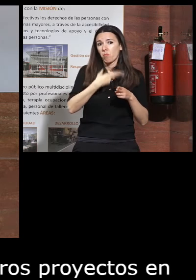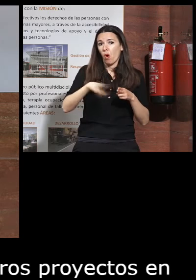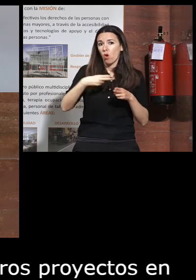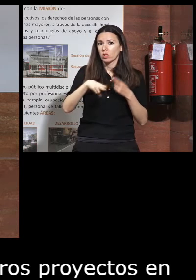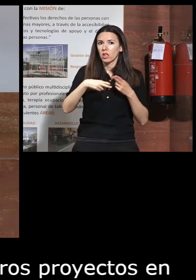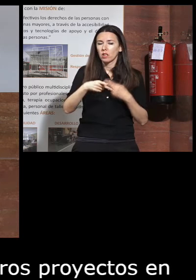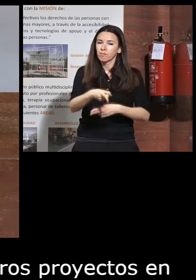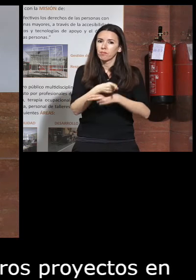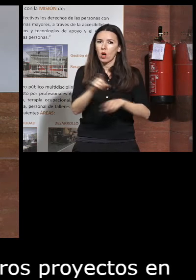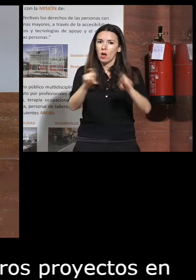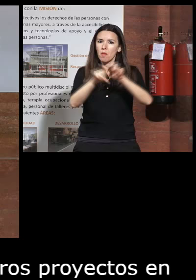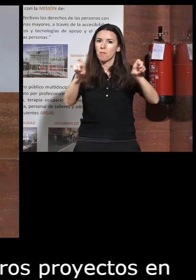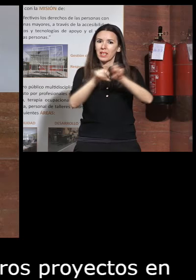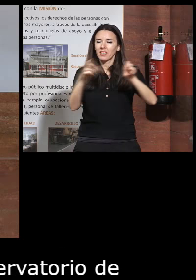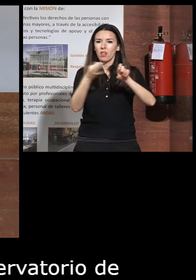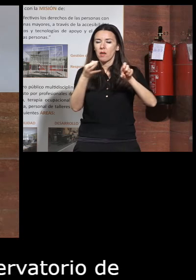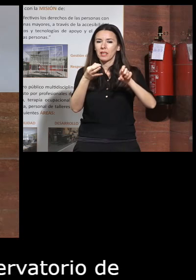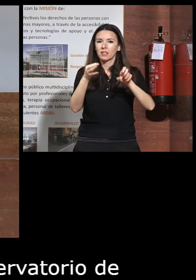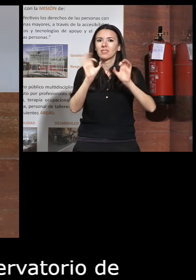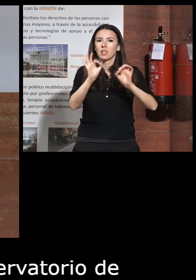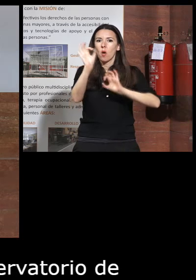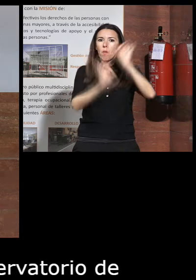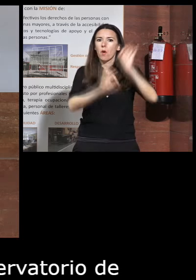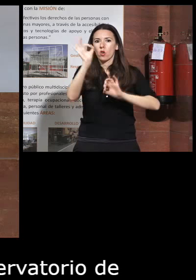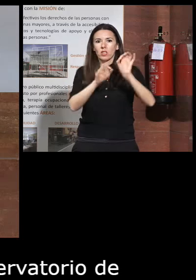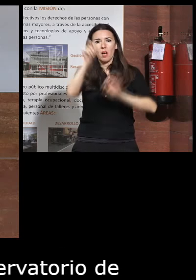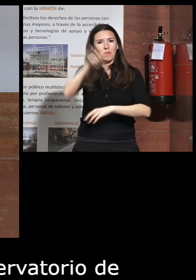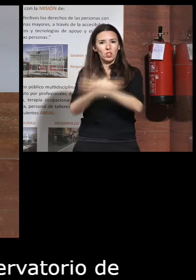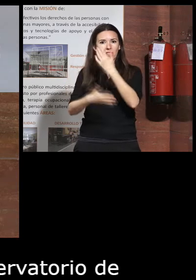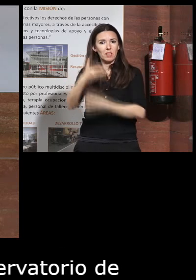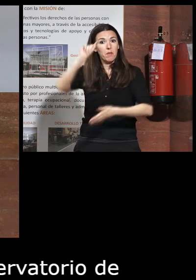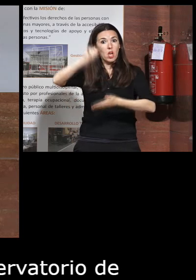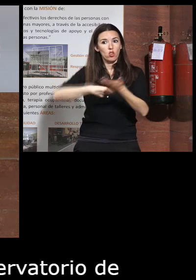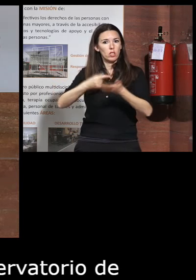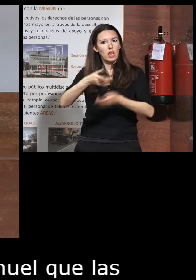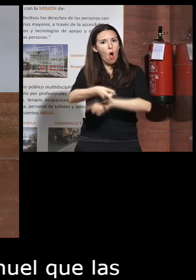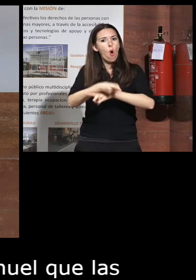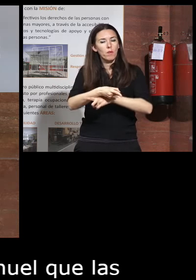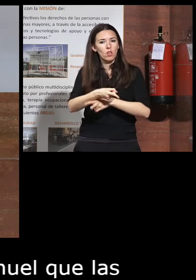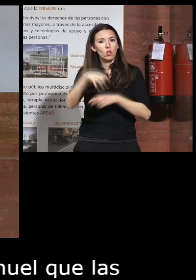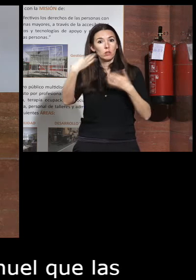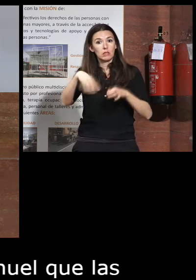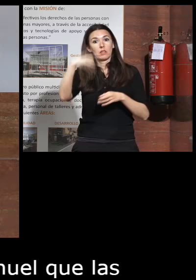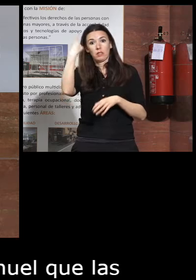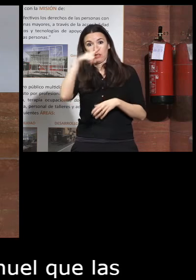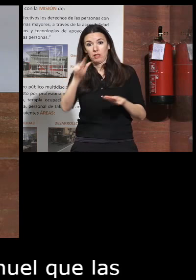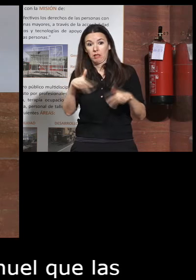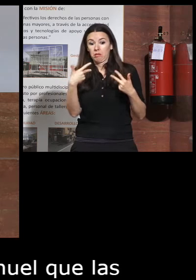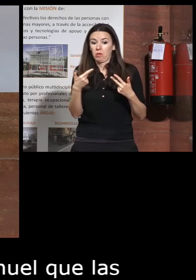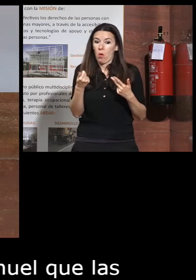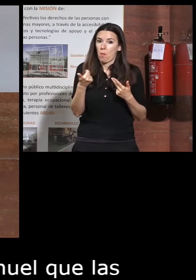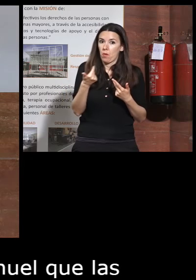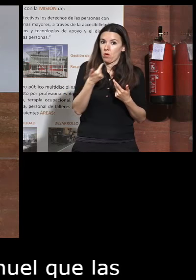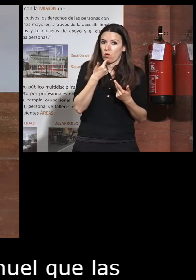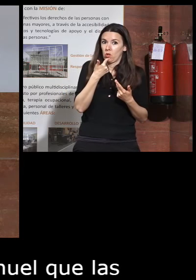obligan a las empresas a tener un determinado porcentaje de personas con discapacidad que normalmente por lo que yo sé y me permitís este humilde